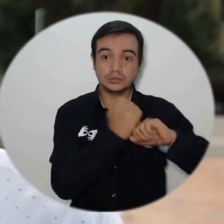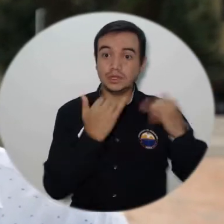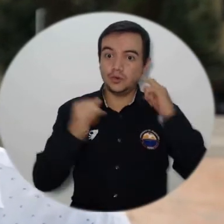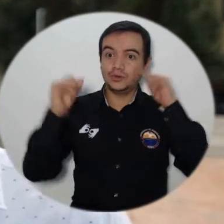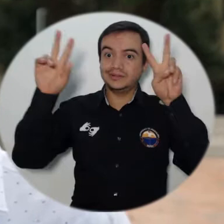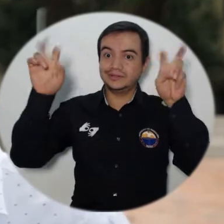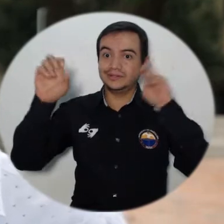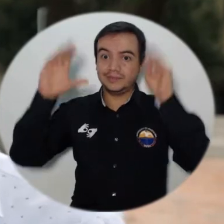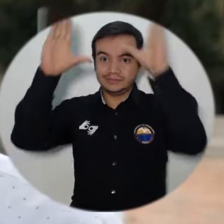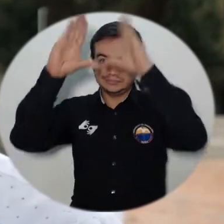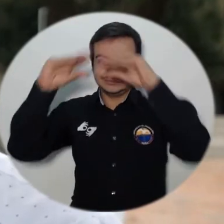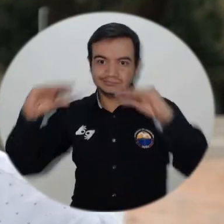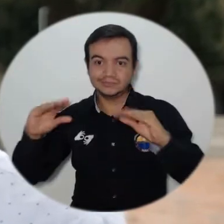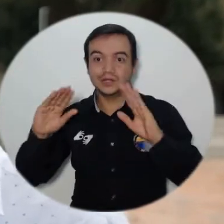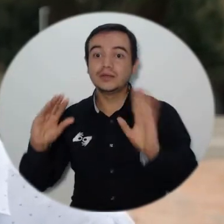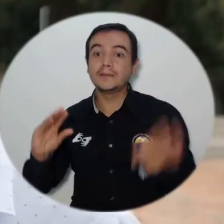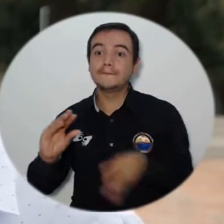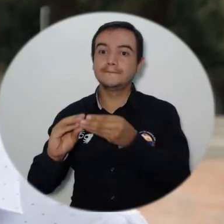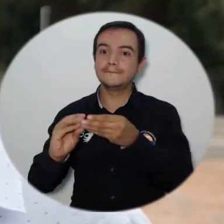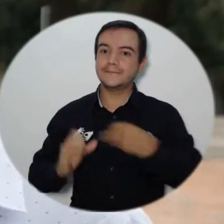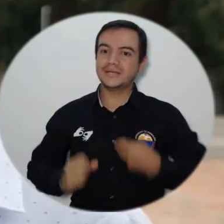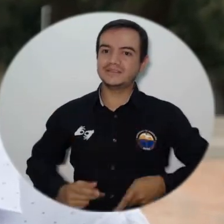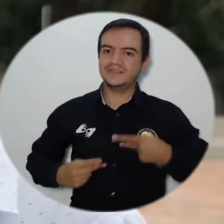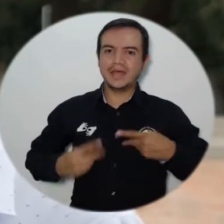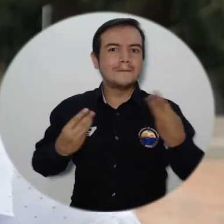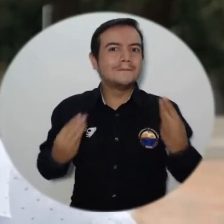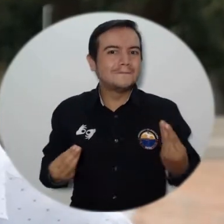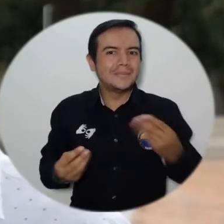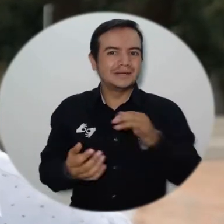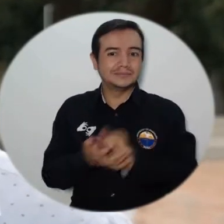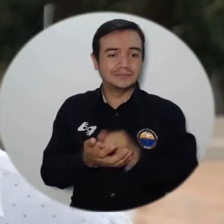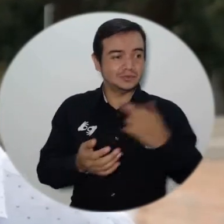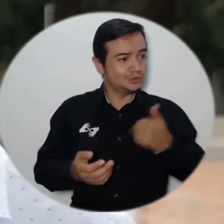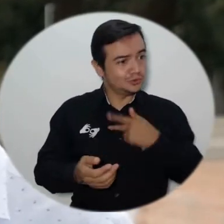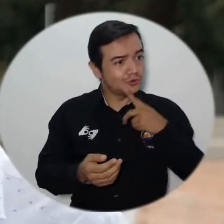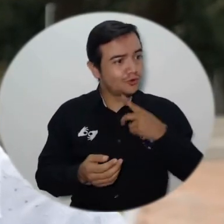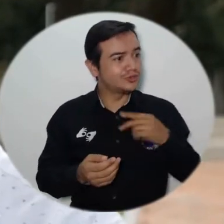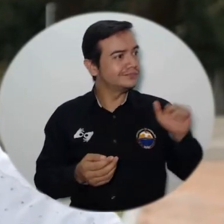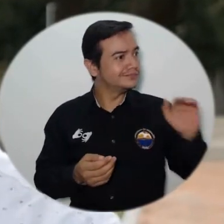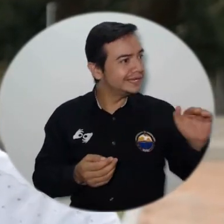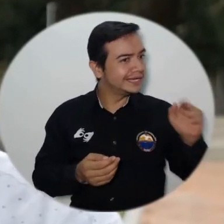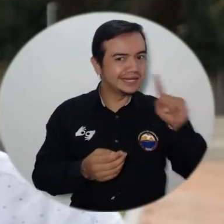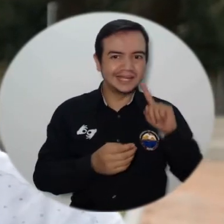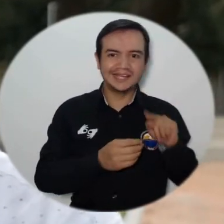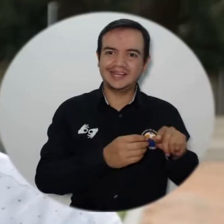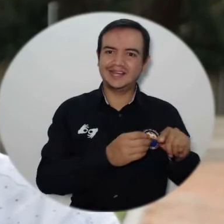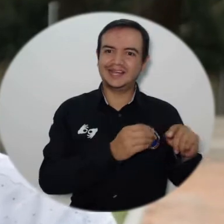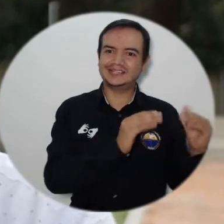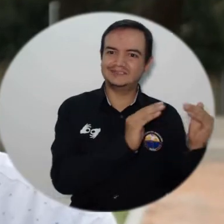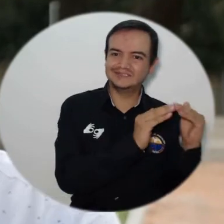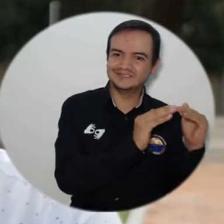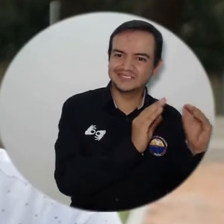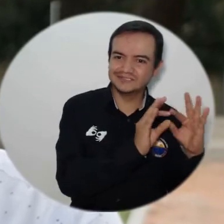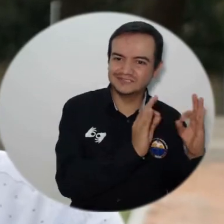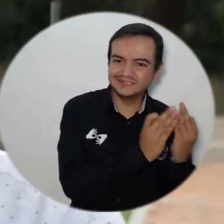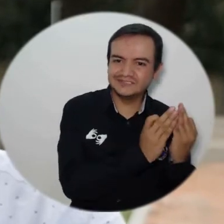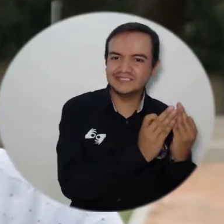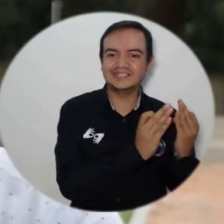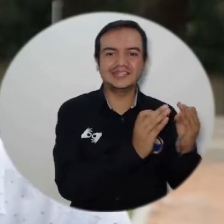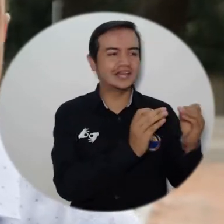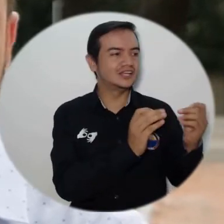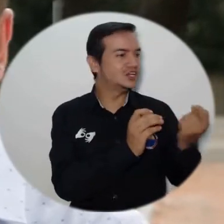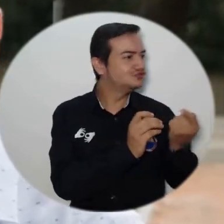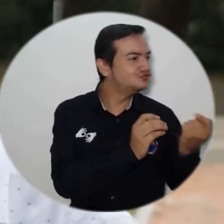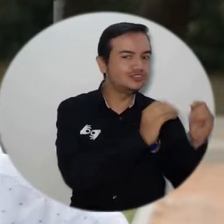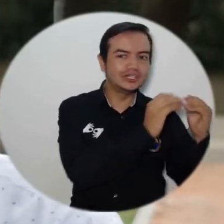nuestra campaña Navidad con Vida y lo que buscamos es eso, que todos podamos convidar a nuestras familias, a nuestros vecinos, a nuestros